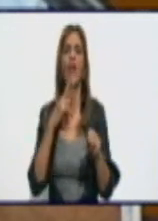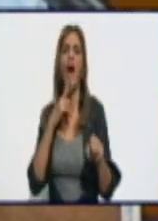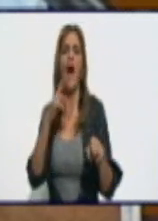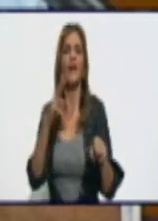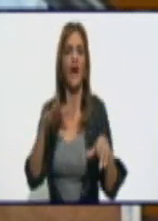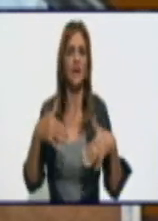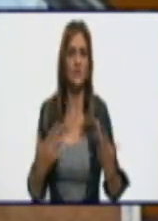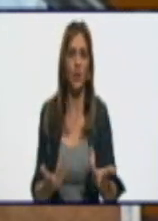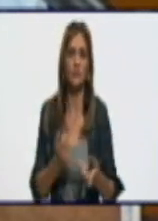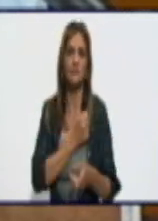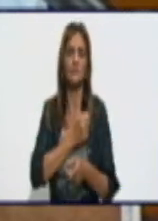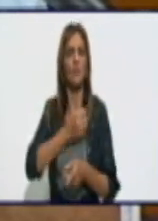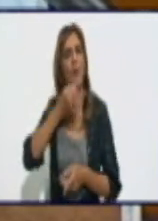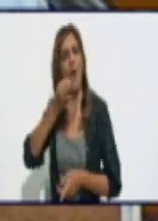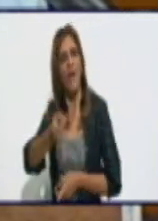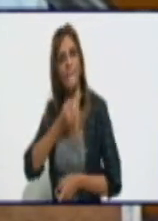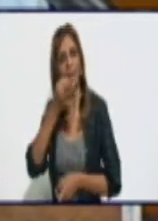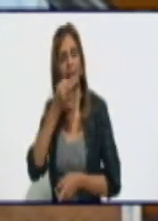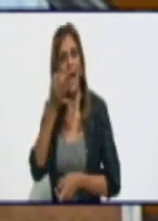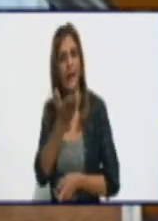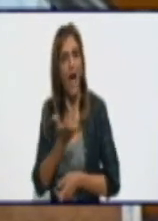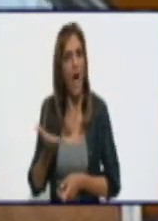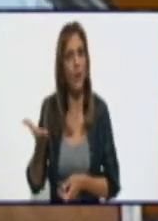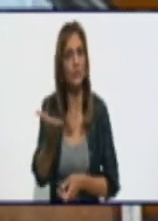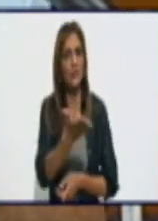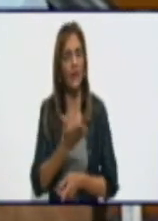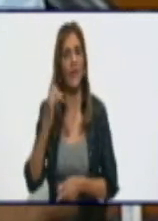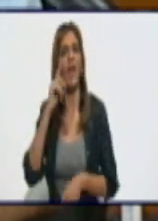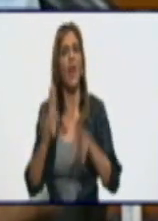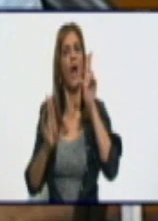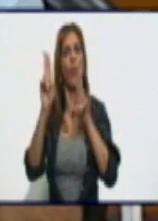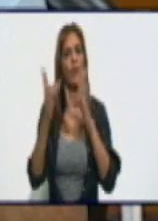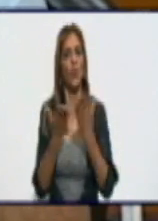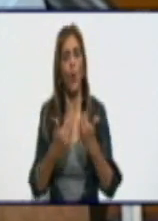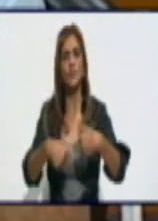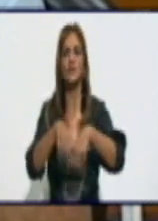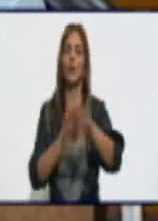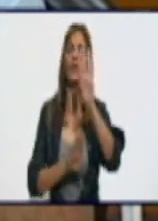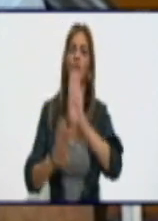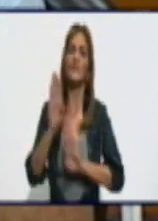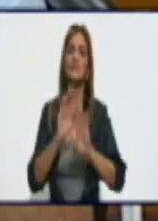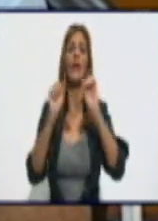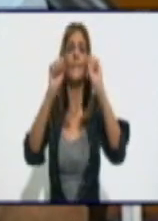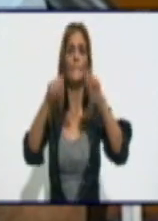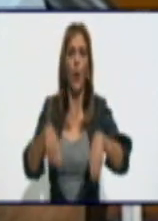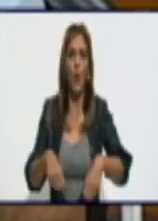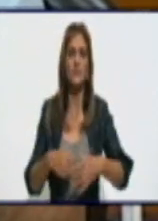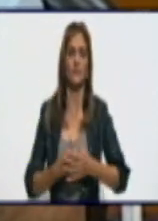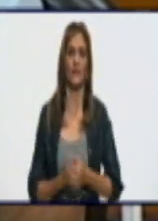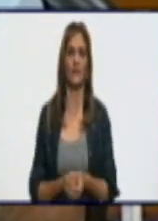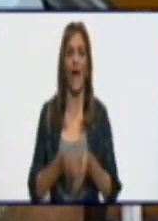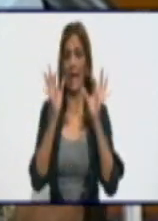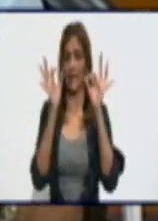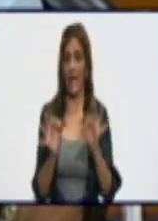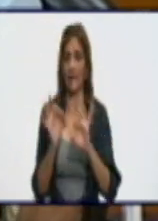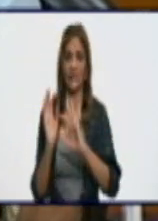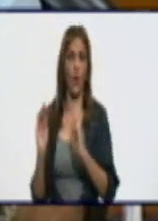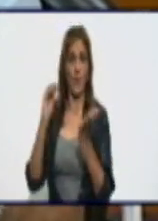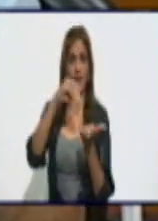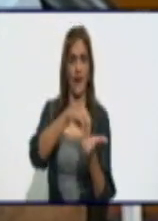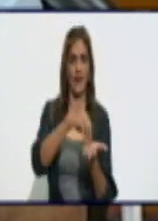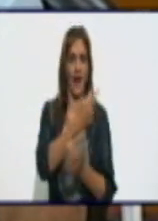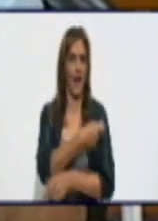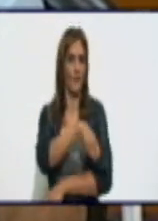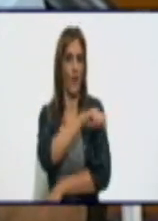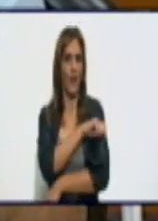nos traen aquí es cumplimentando, como bien decía usted, el acuerdo del Consejo de Defensa, que es la posibilidad real de ubicar a la población, acotar en el